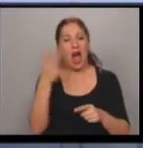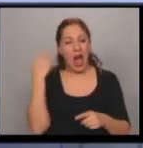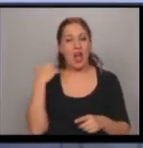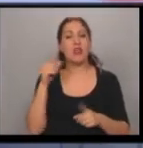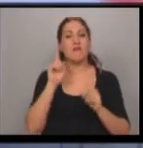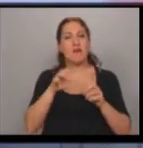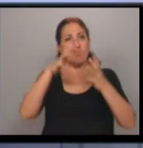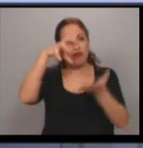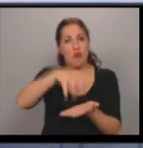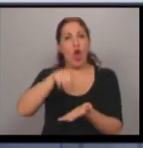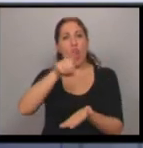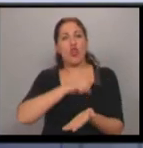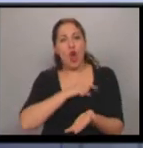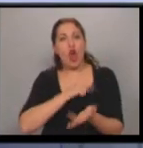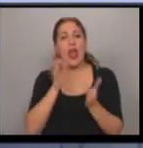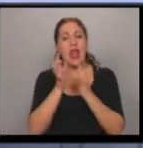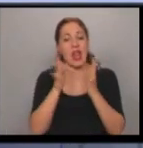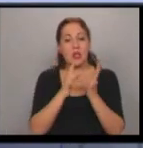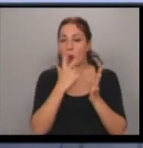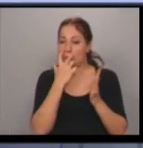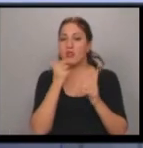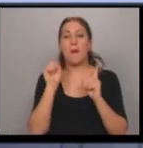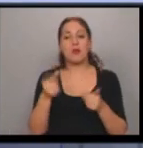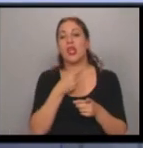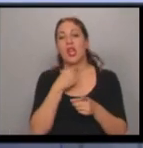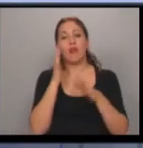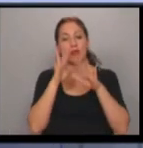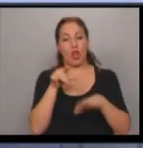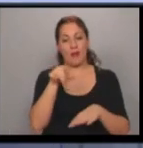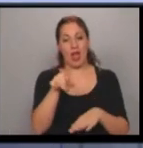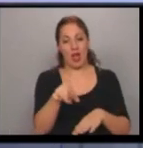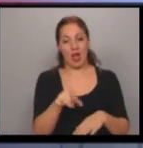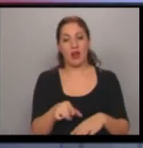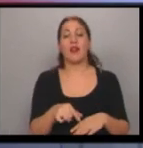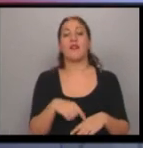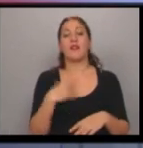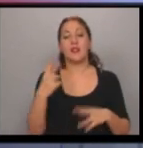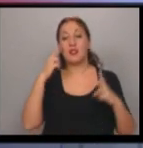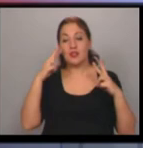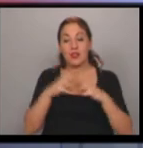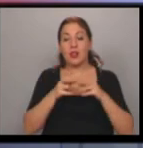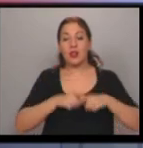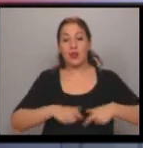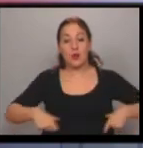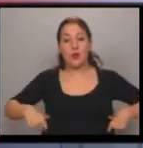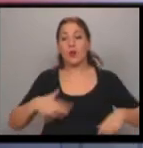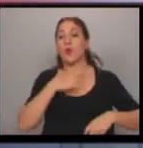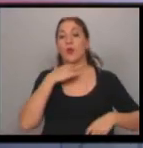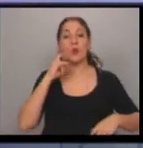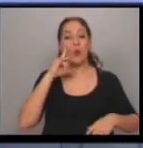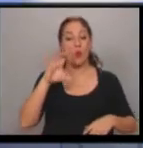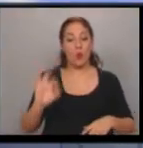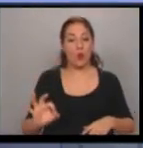para la iglesia de Bolivia y allí tener su residencia. Y como le decía, recién se va a encontrar con el cardenal Julio Terrazas, un hombre